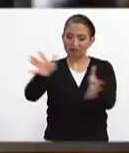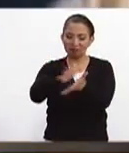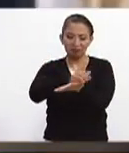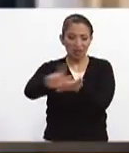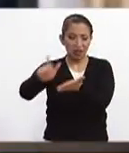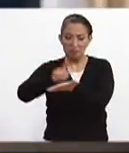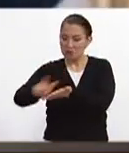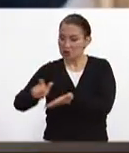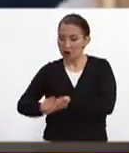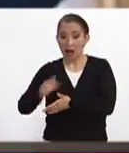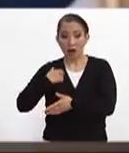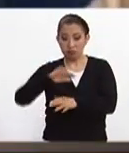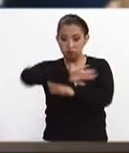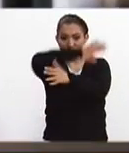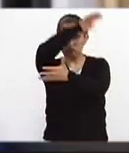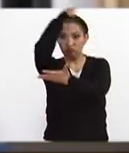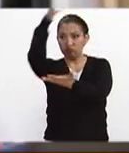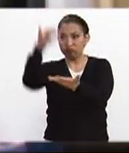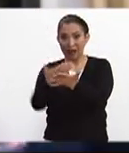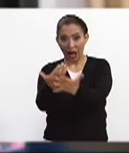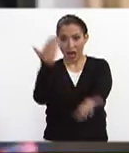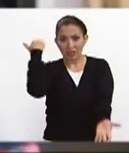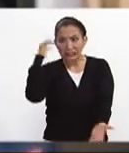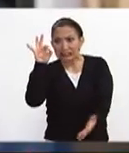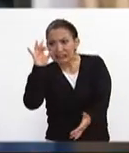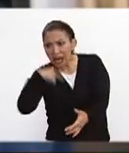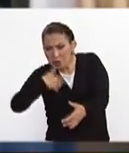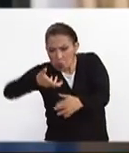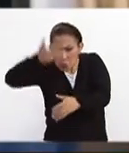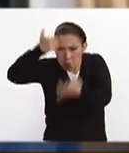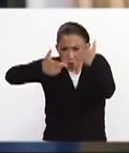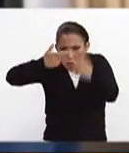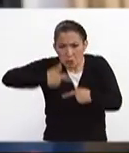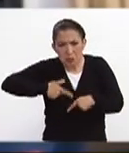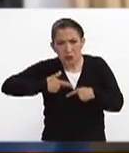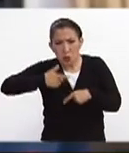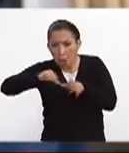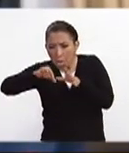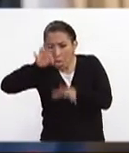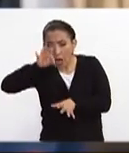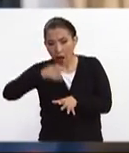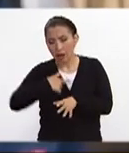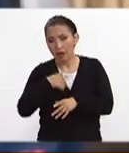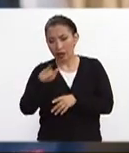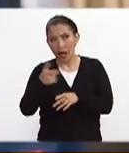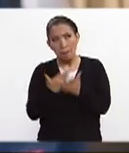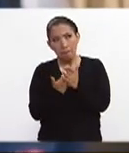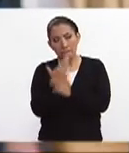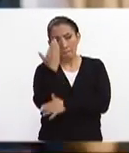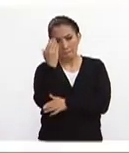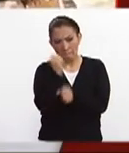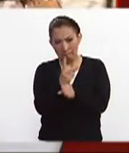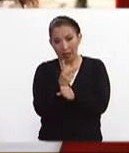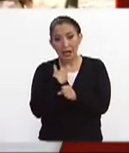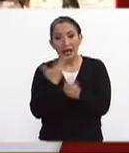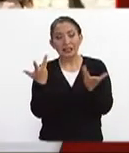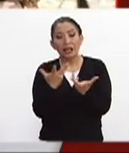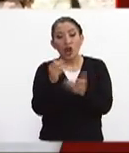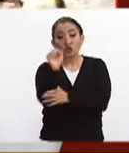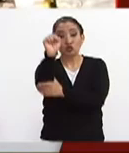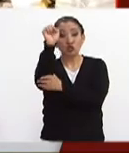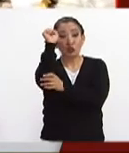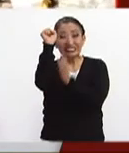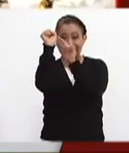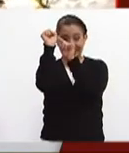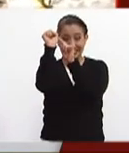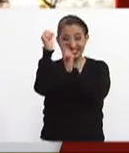limpio todavía era una montaña donde había posibilidad de encontrar personas todavía por la madrugada hicieron esta señal de